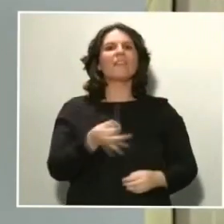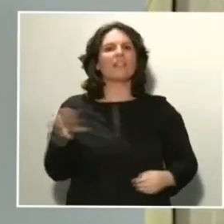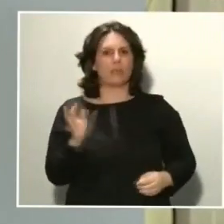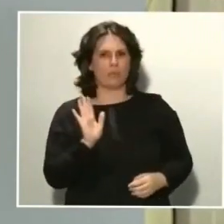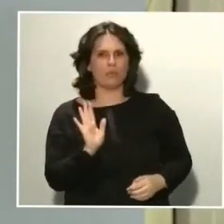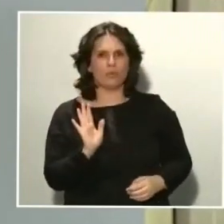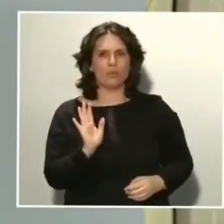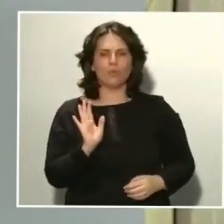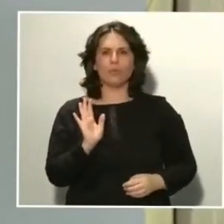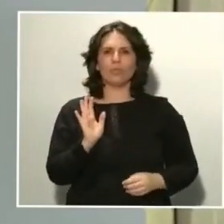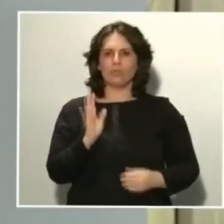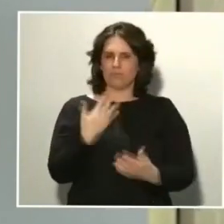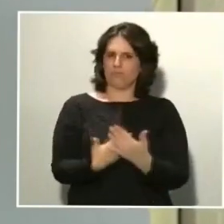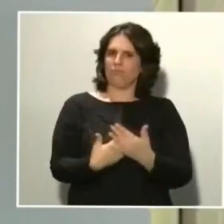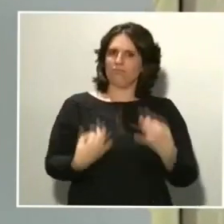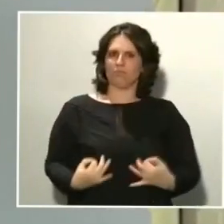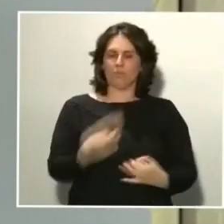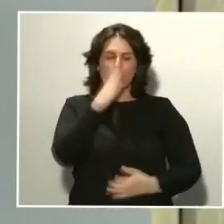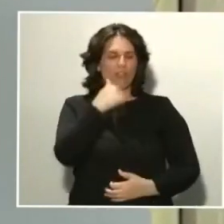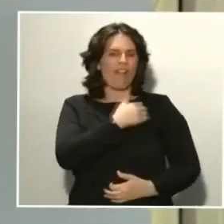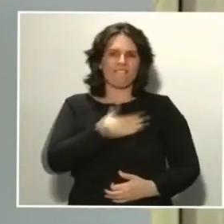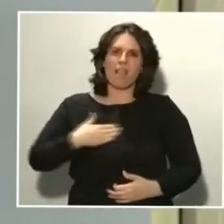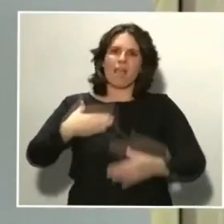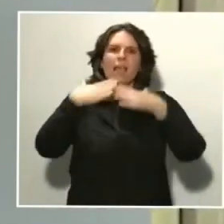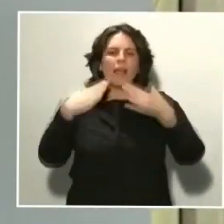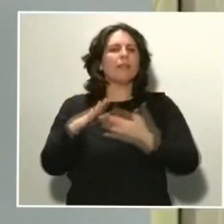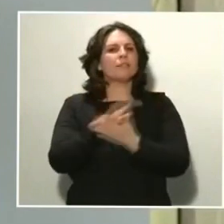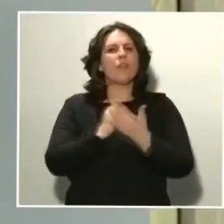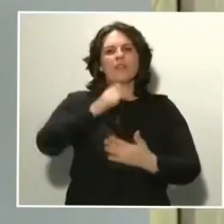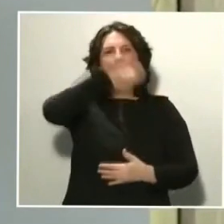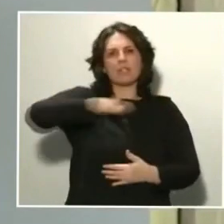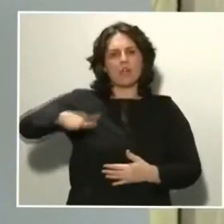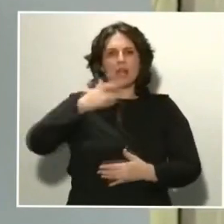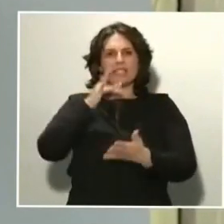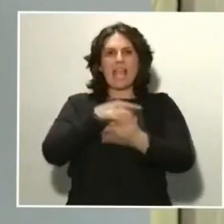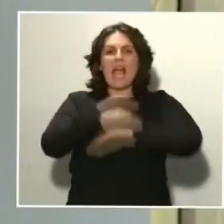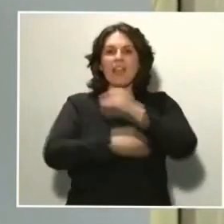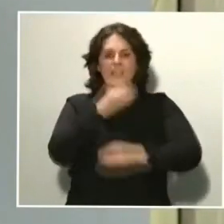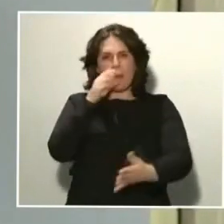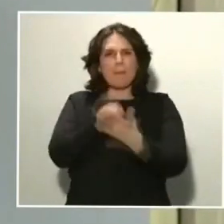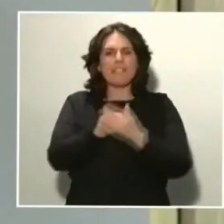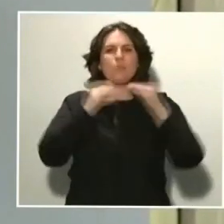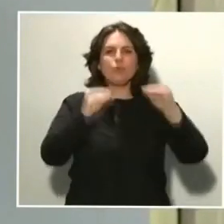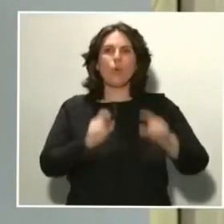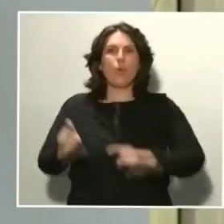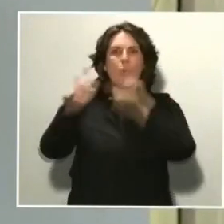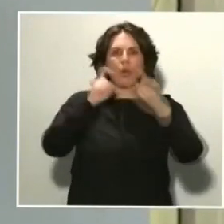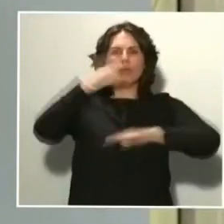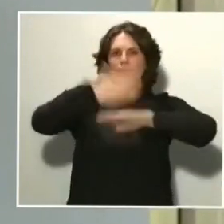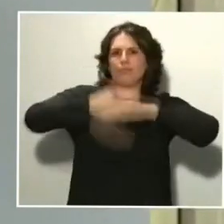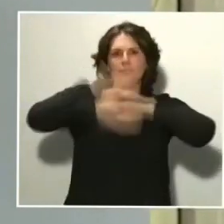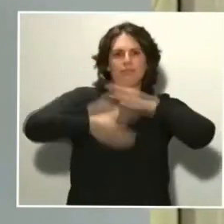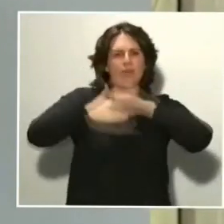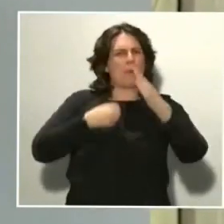desde aquí, nuestro agradecimiento a todos los ciudadanos que están restringiendo al máximo su movilidad, en el fondo cumpliendo con la